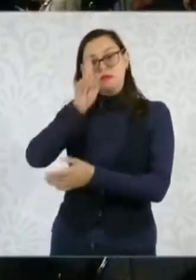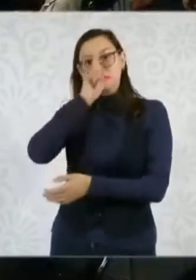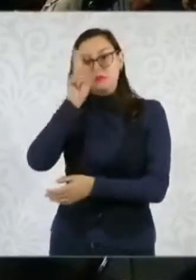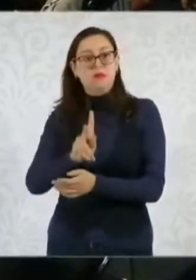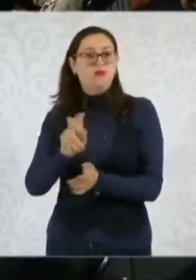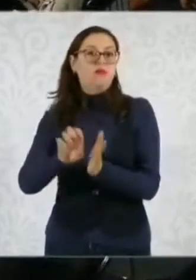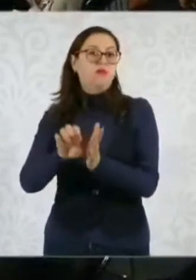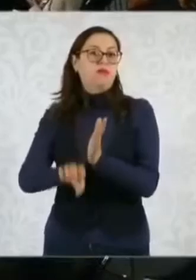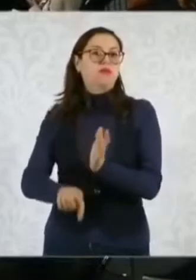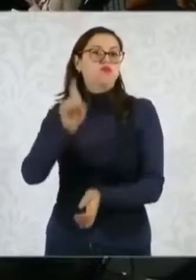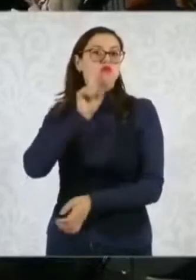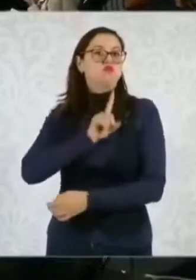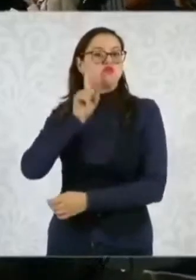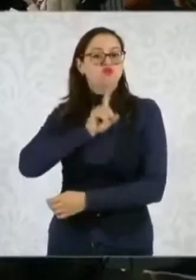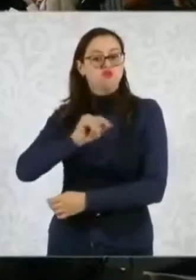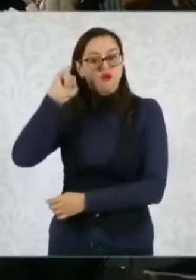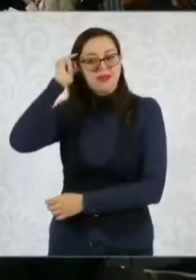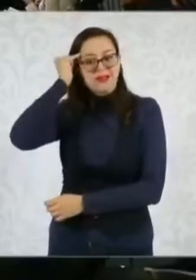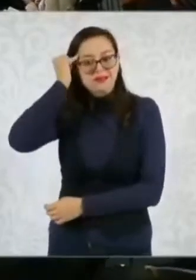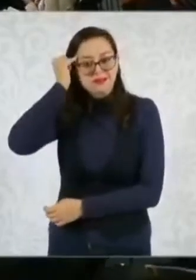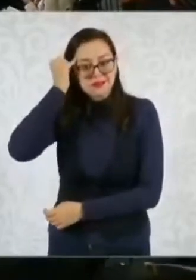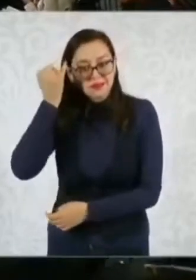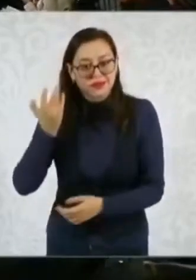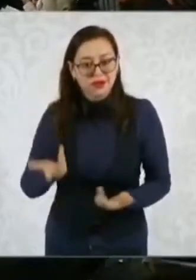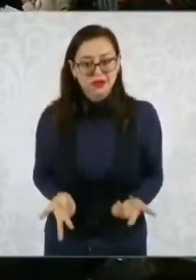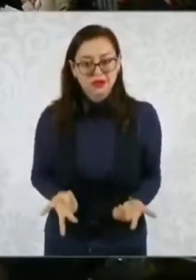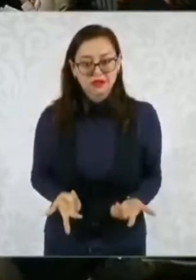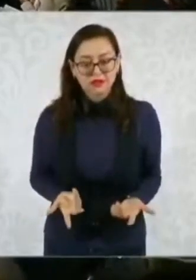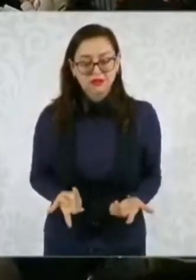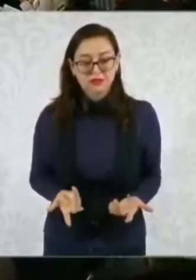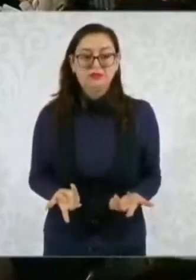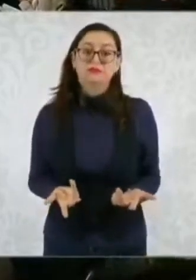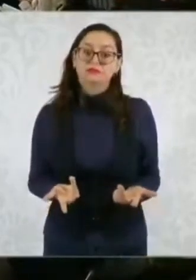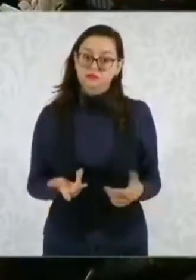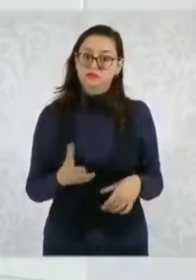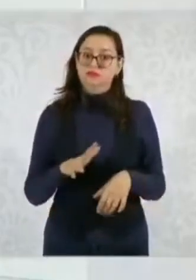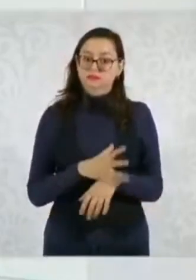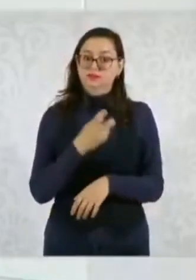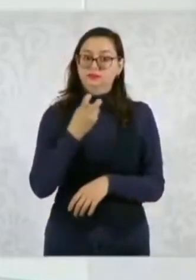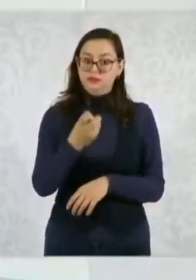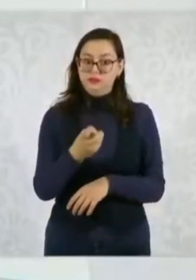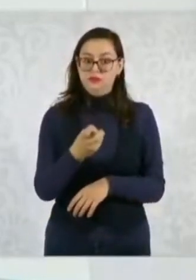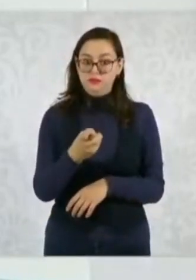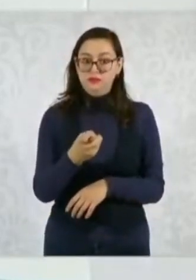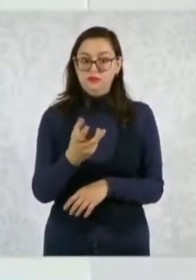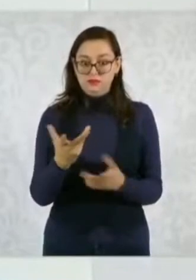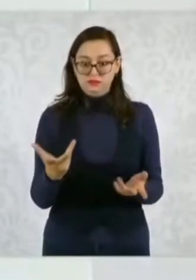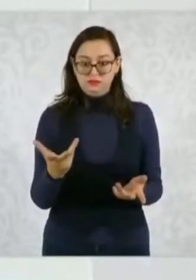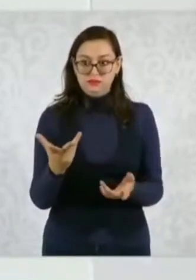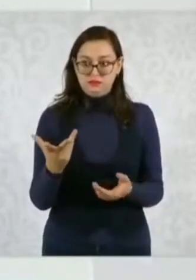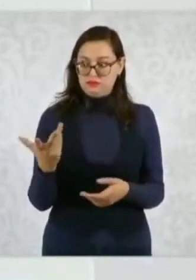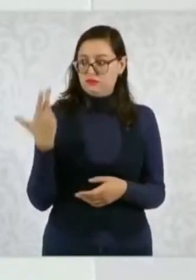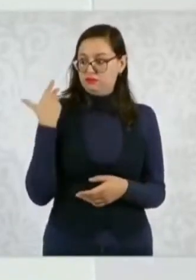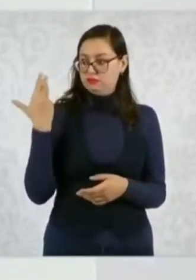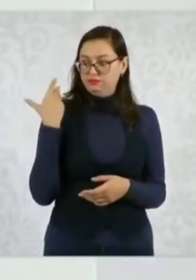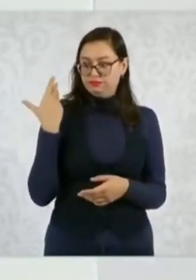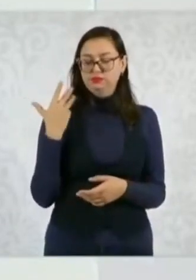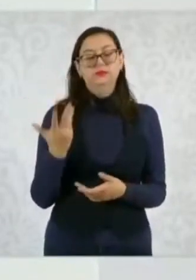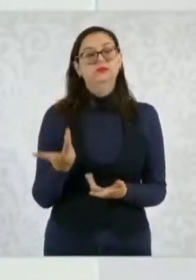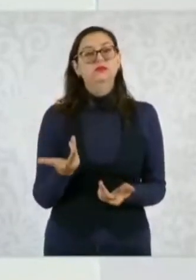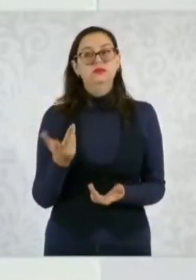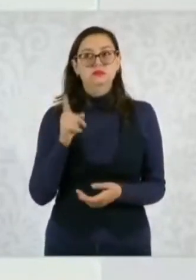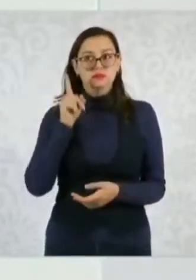Por eso, pues para mí fue un gusto que la manera en que nos presentamos en el Zócalo, que es un